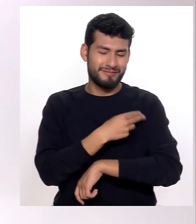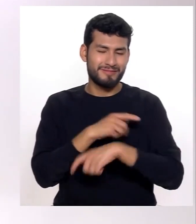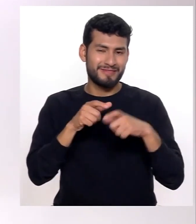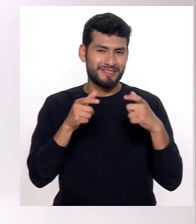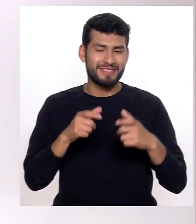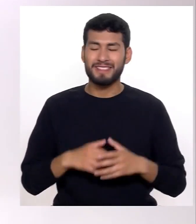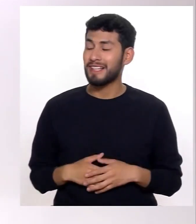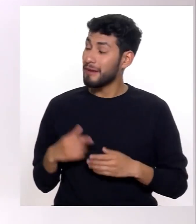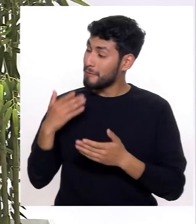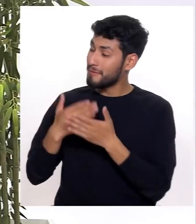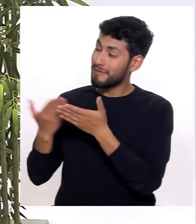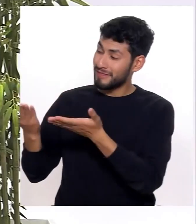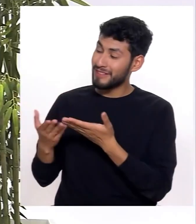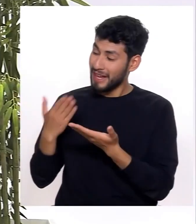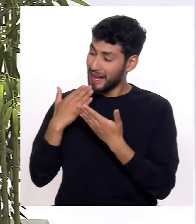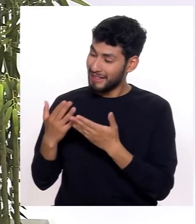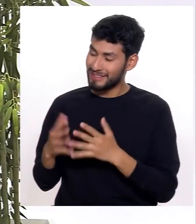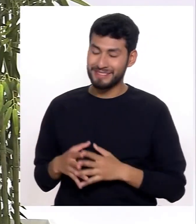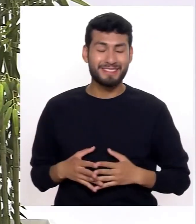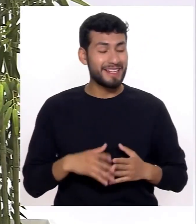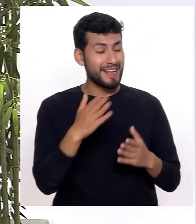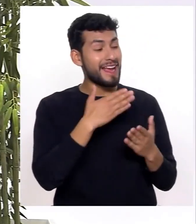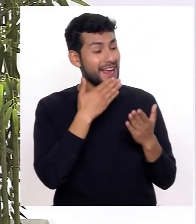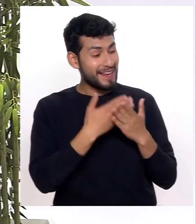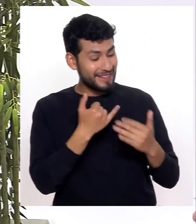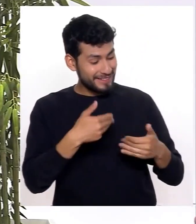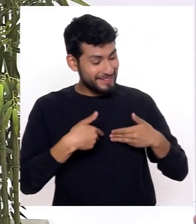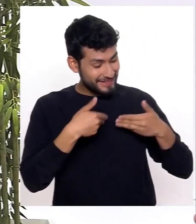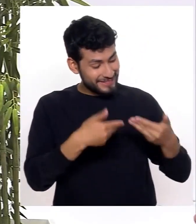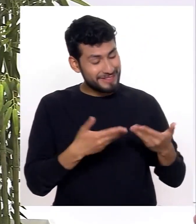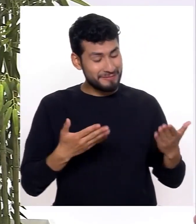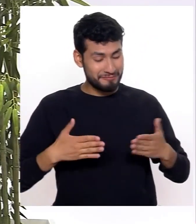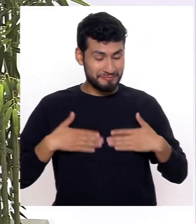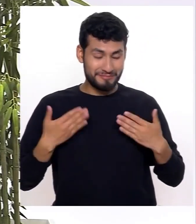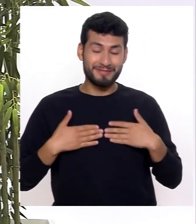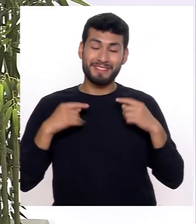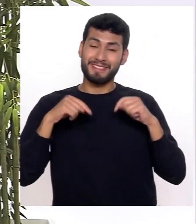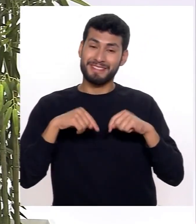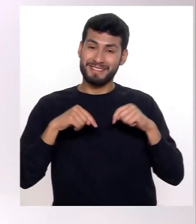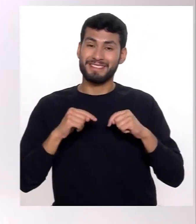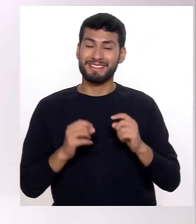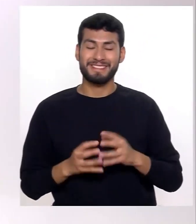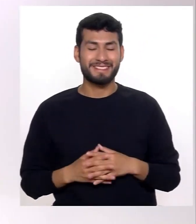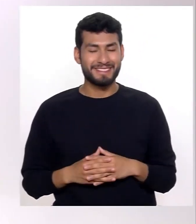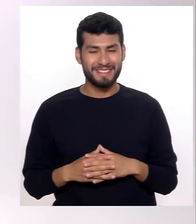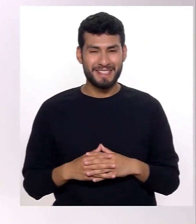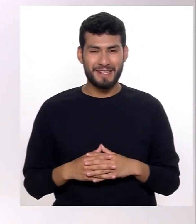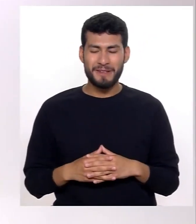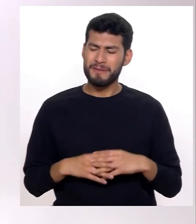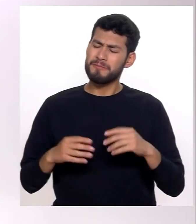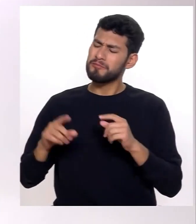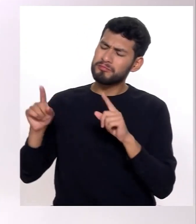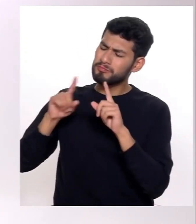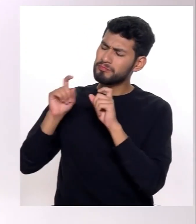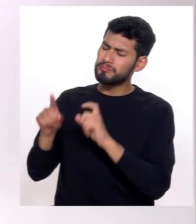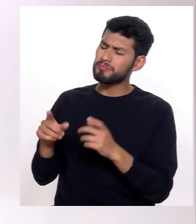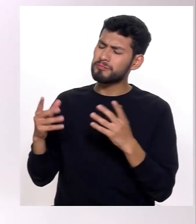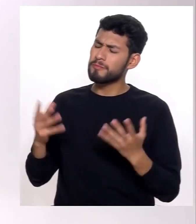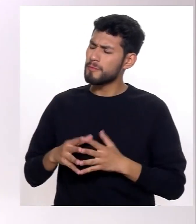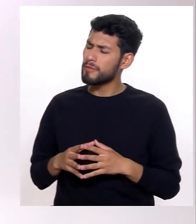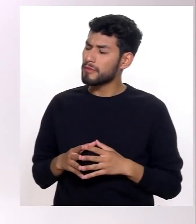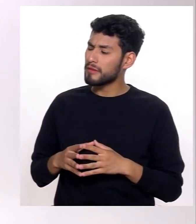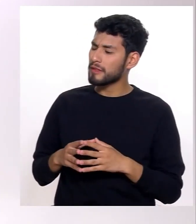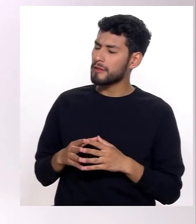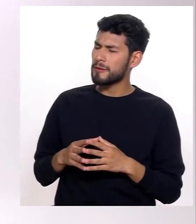estar con nosotros esta mañana. Muchas gracias. Realmente a mí también un gusto estar aquí con ustedes. Doctor, ¿cuáles son las,